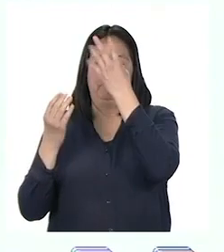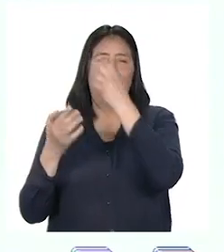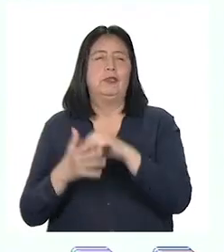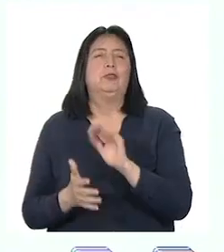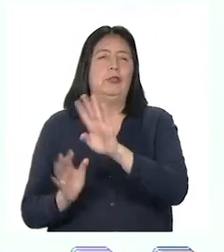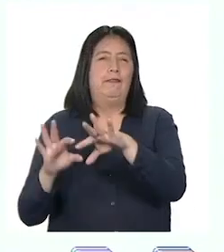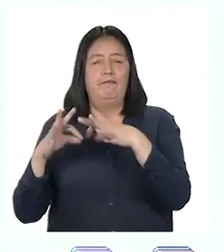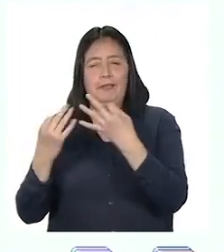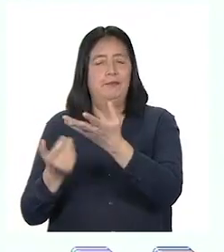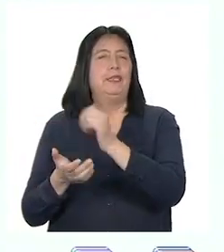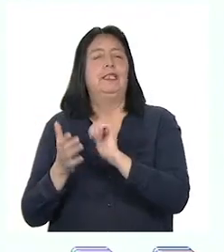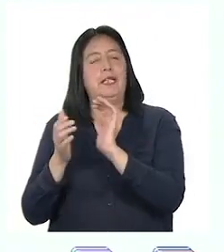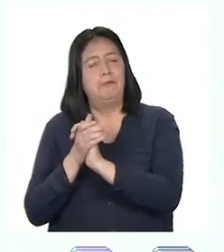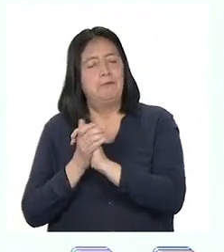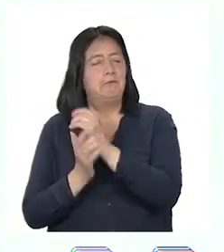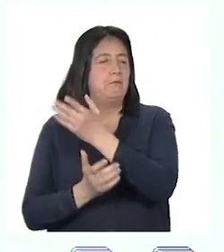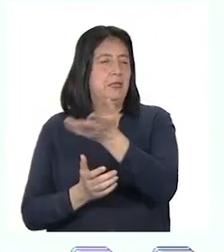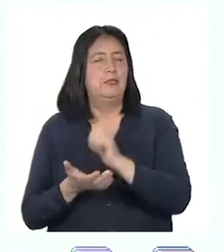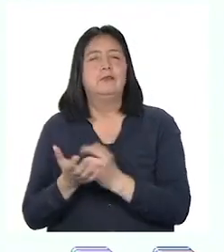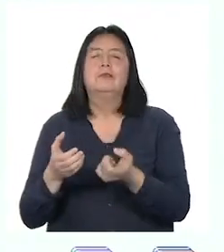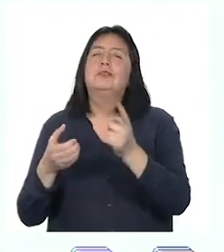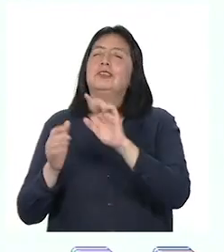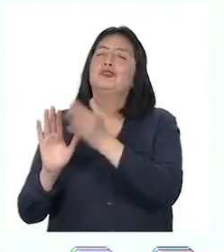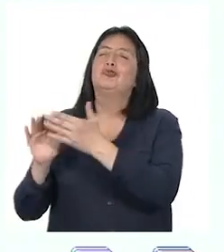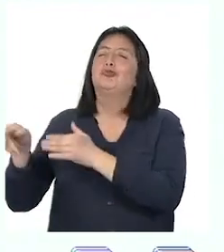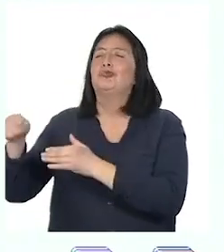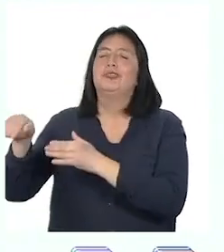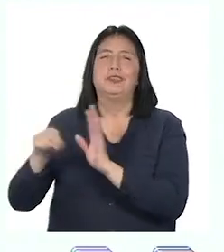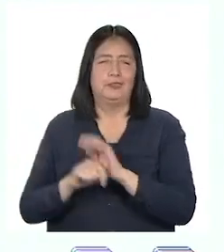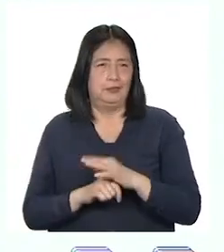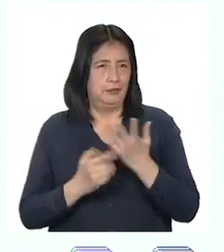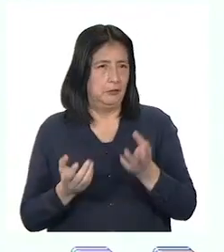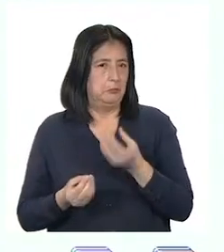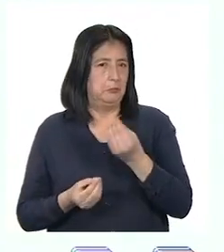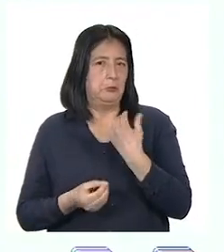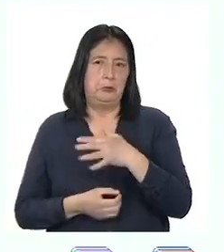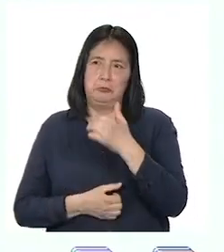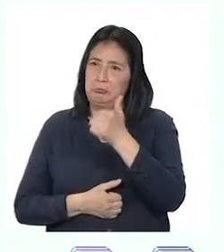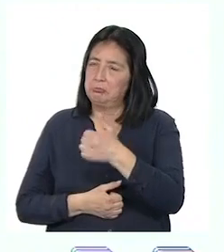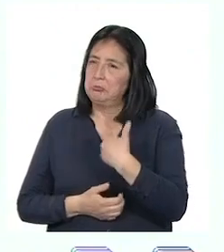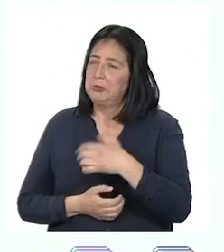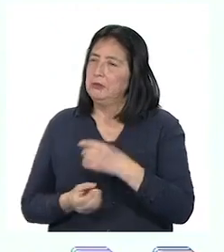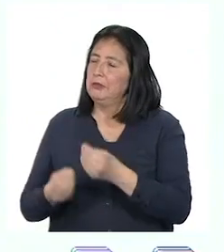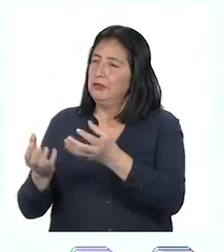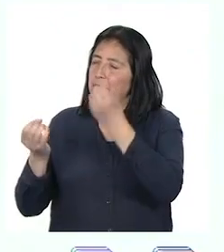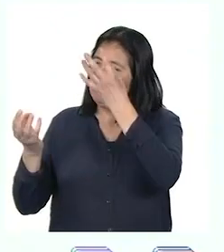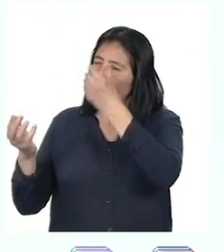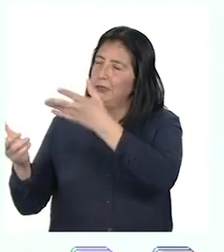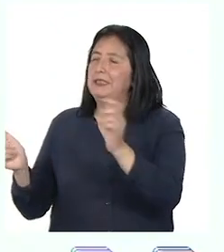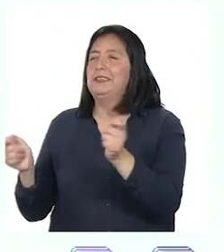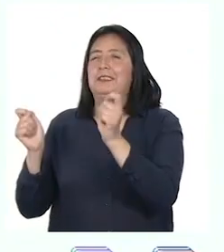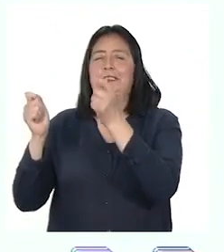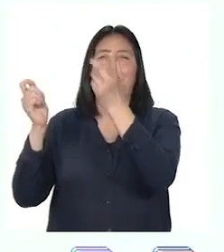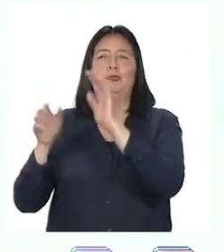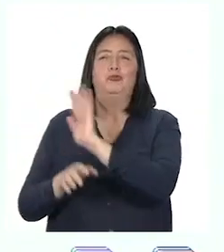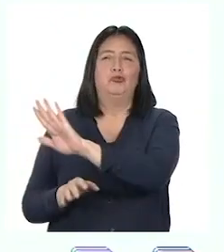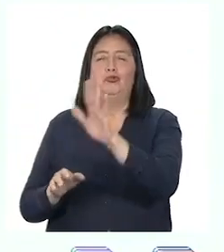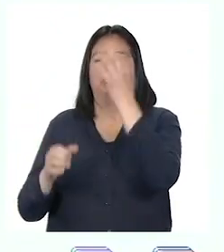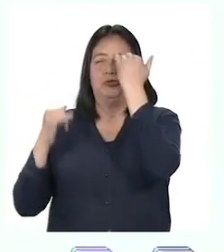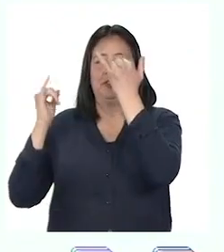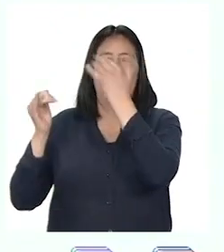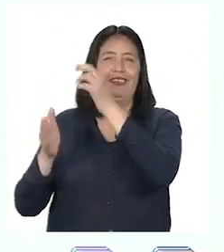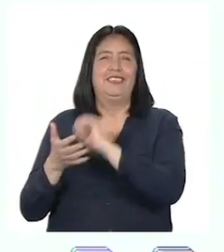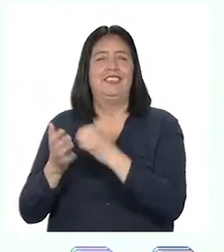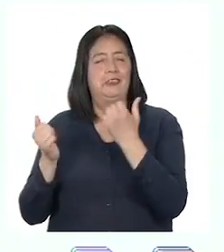con sus familiares, amigos y miembros de su comunidad, ya que valdrá la pena enriquecer las celebraciones con sus ideas